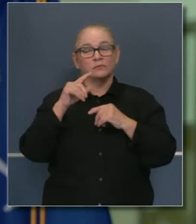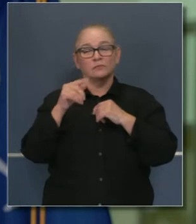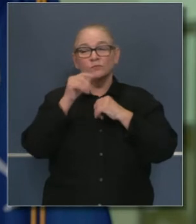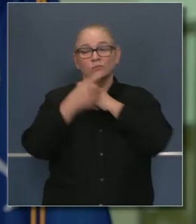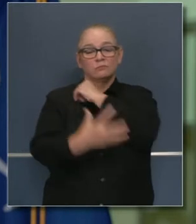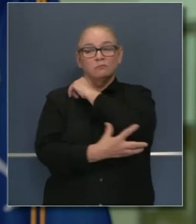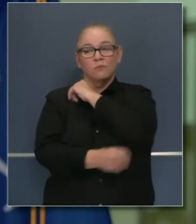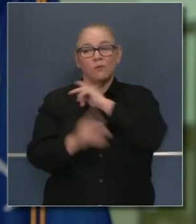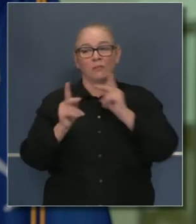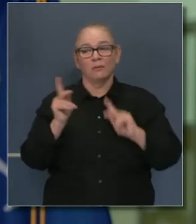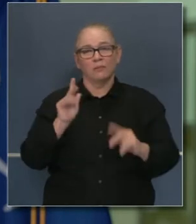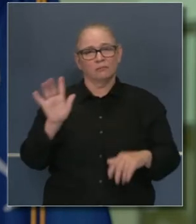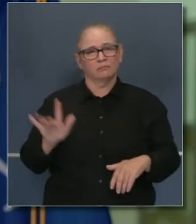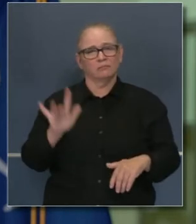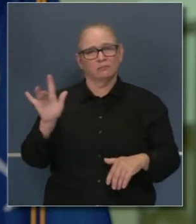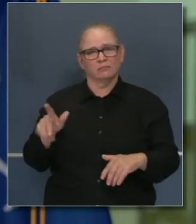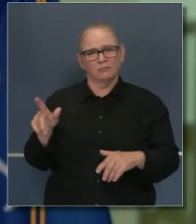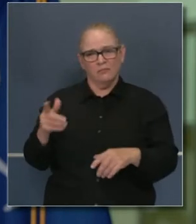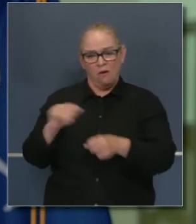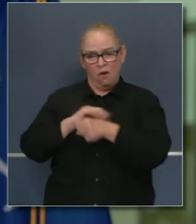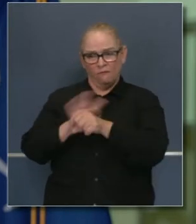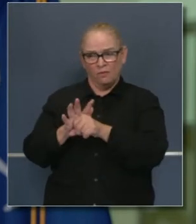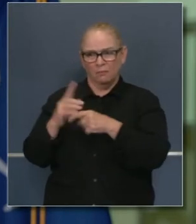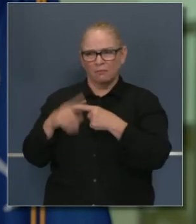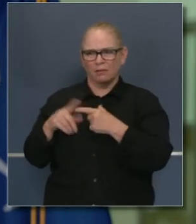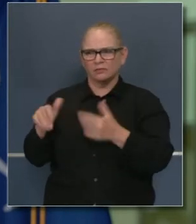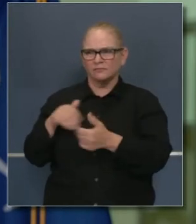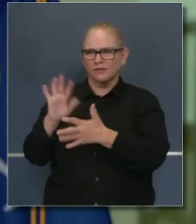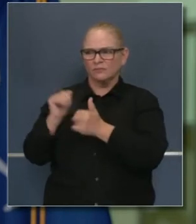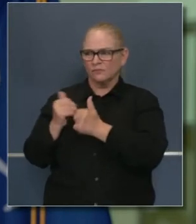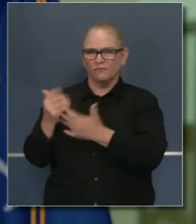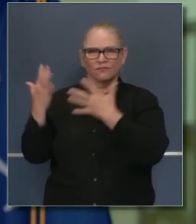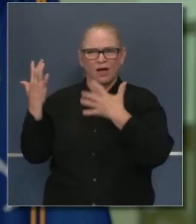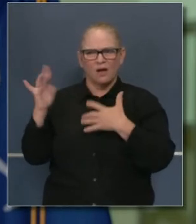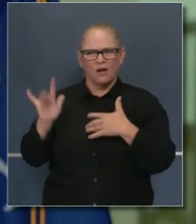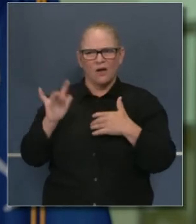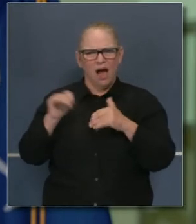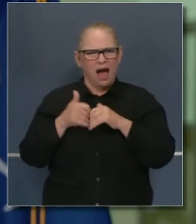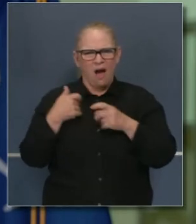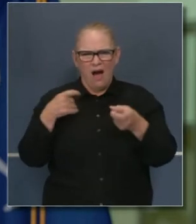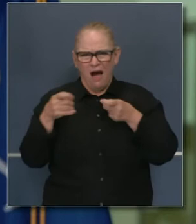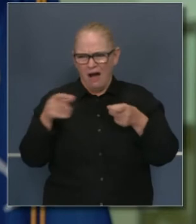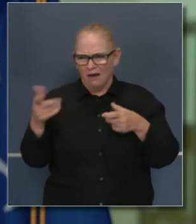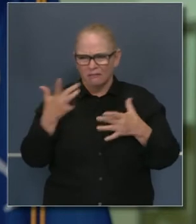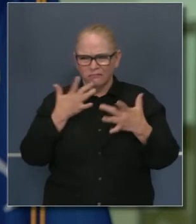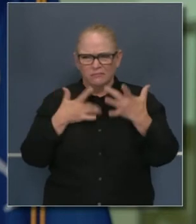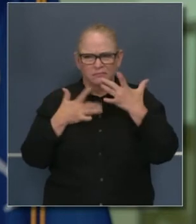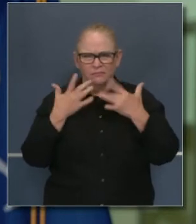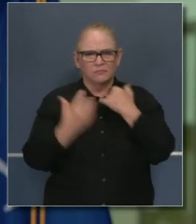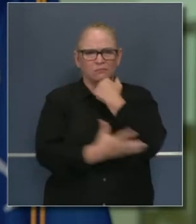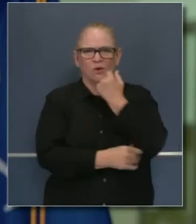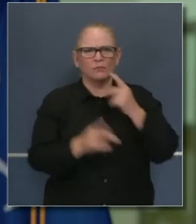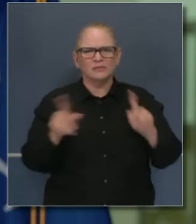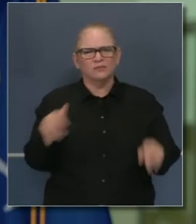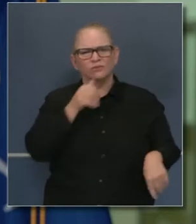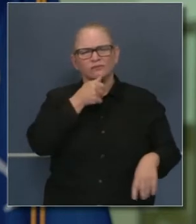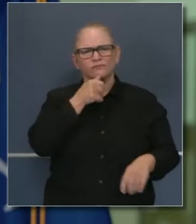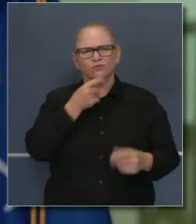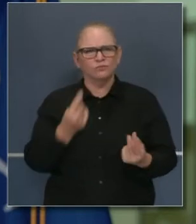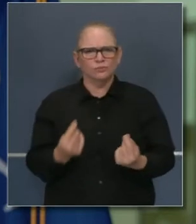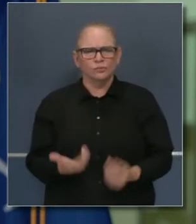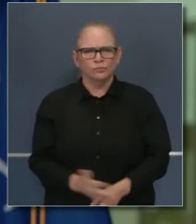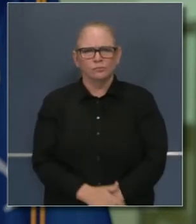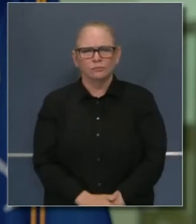azotados más. ¿Qué se está haciendo para ayudar a aquellas personas de escasos recursos para ayudarle con este triple